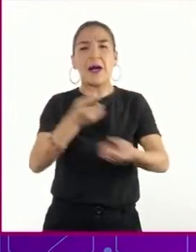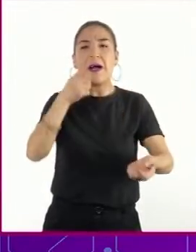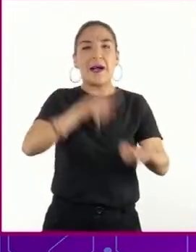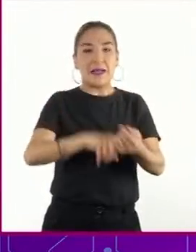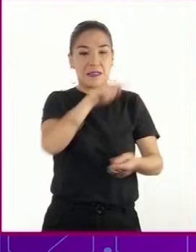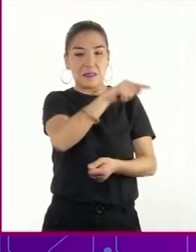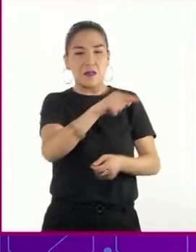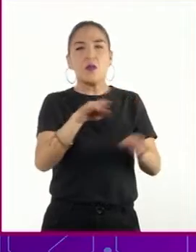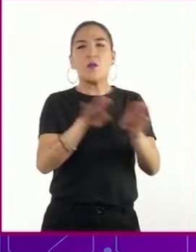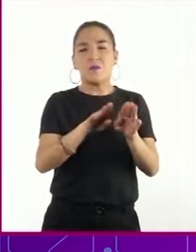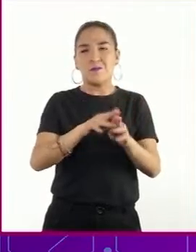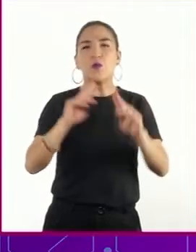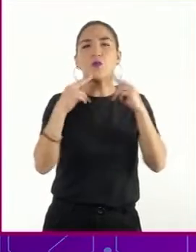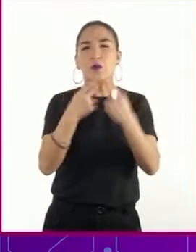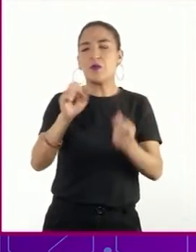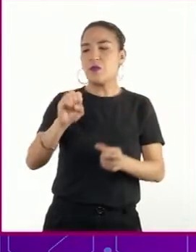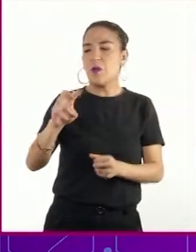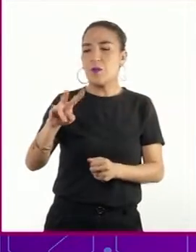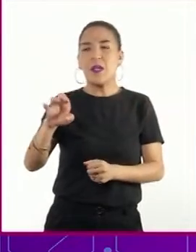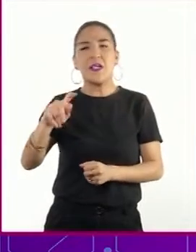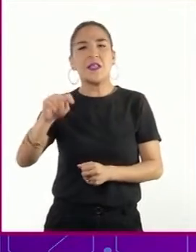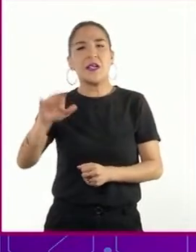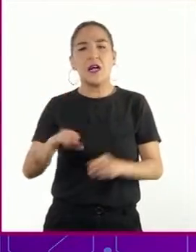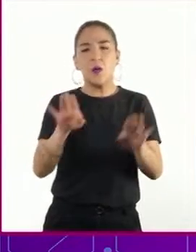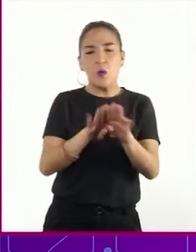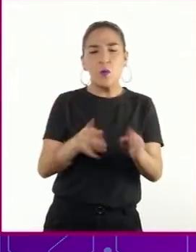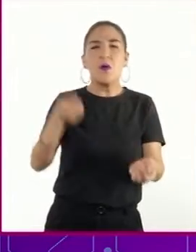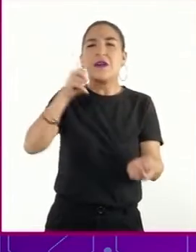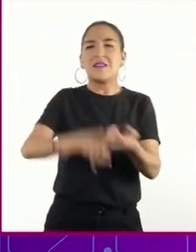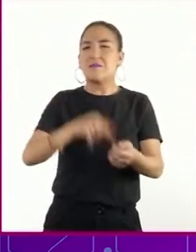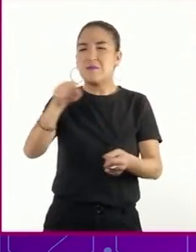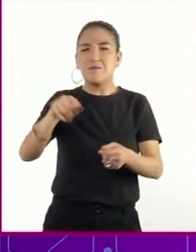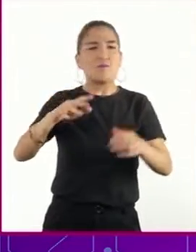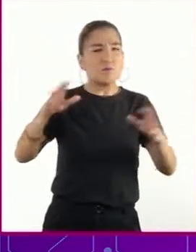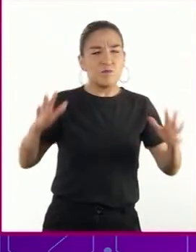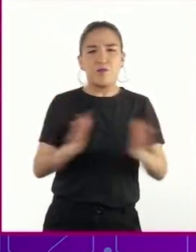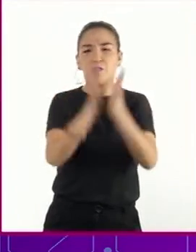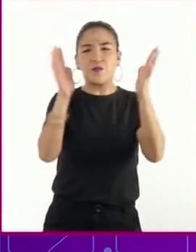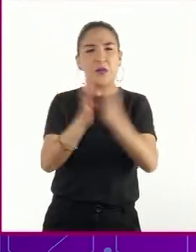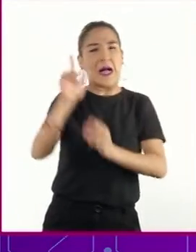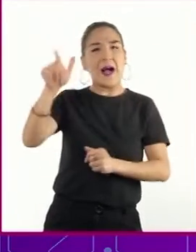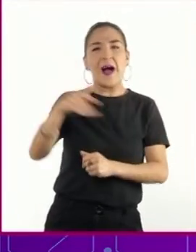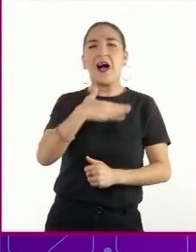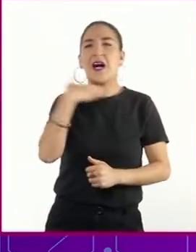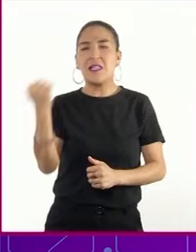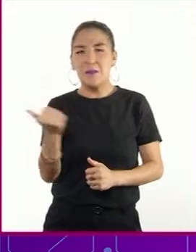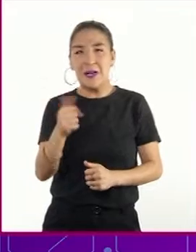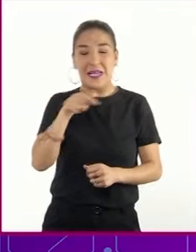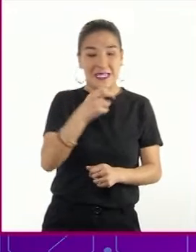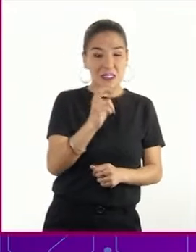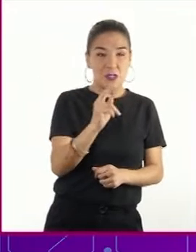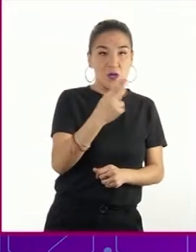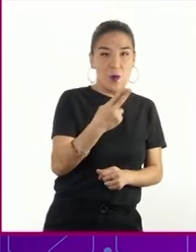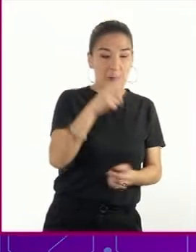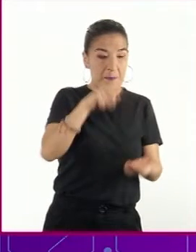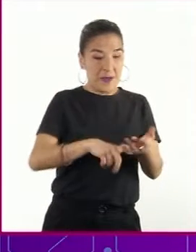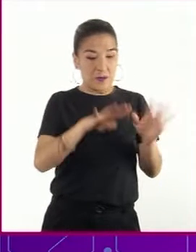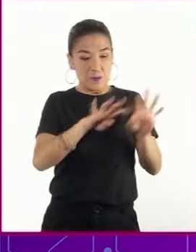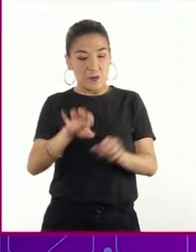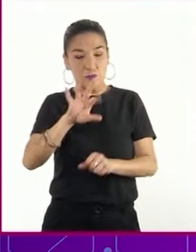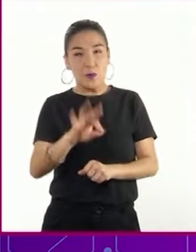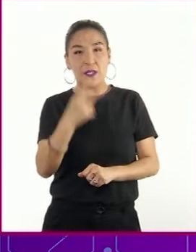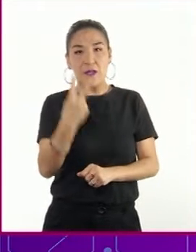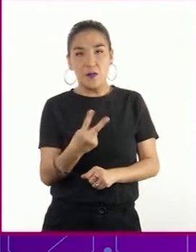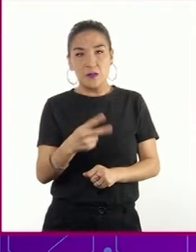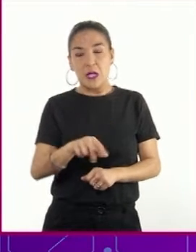ejército de la Unión Soviética abrió el frente oriental con un contraataque a las tropas alemanas entre noviembre de 1942